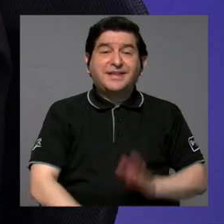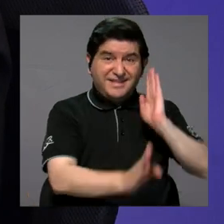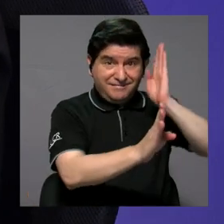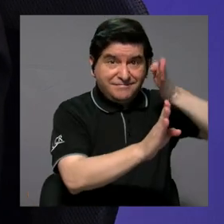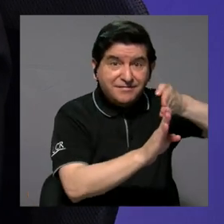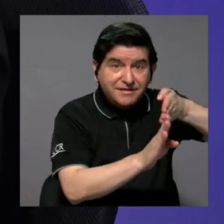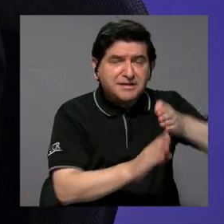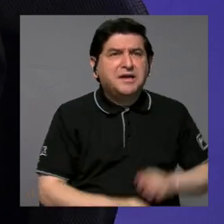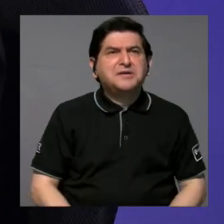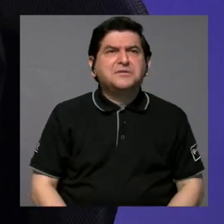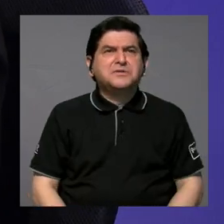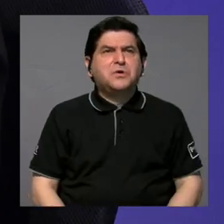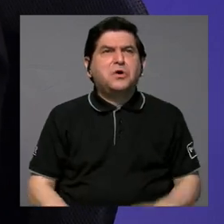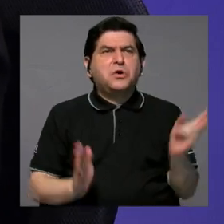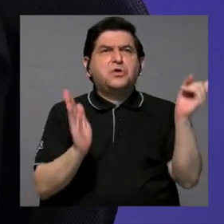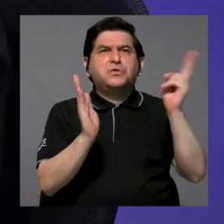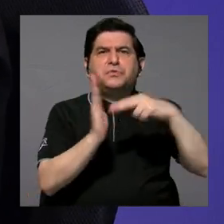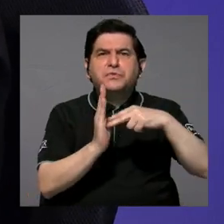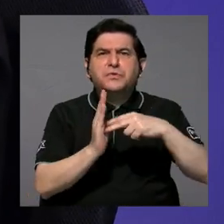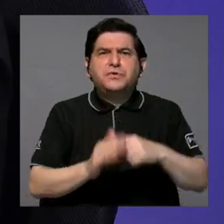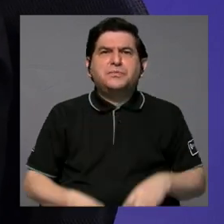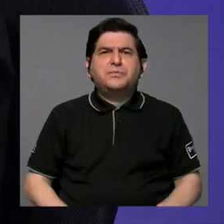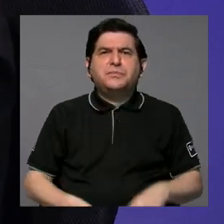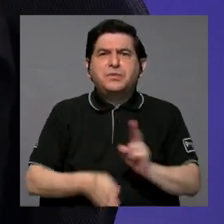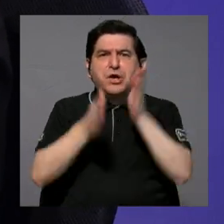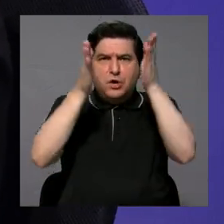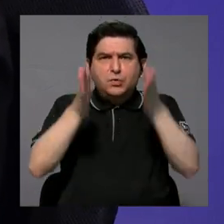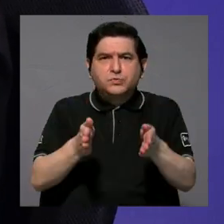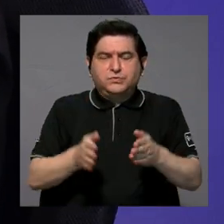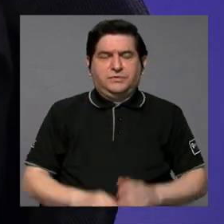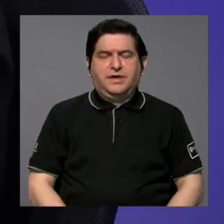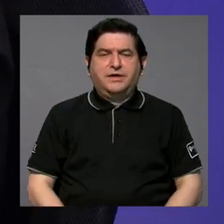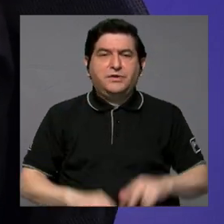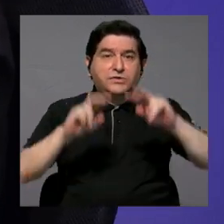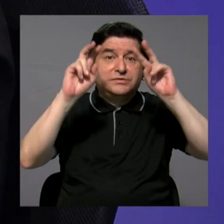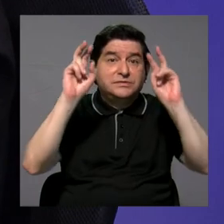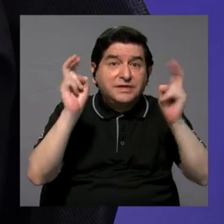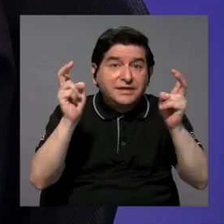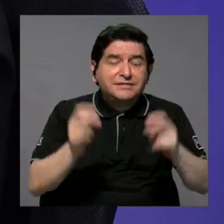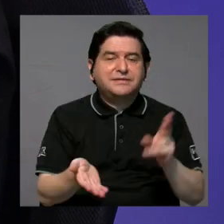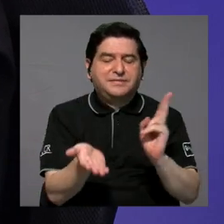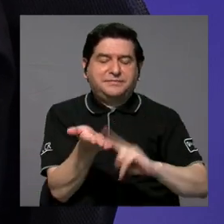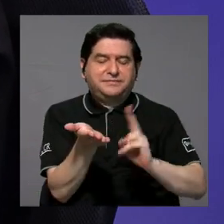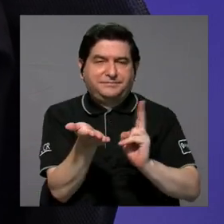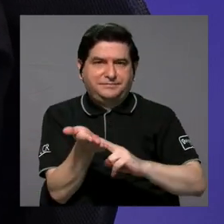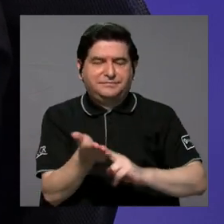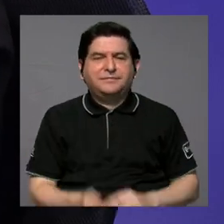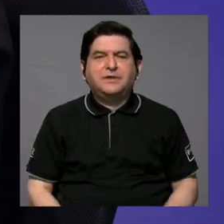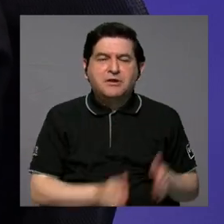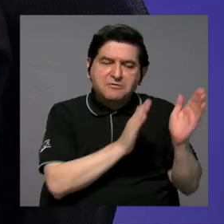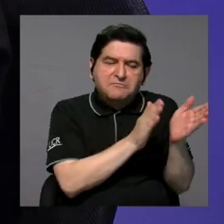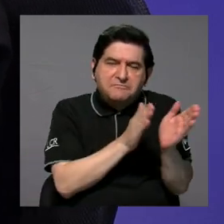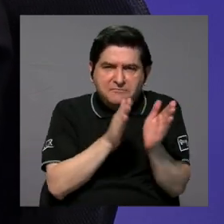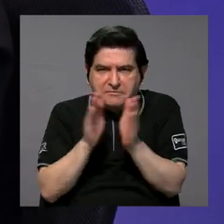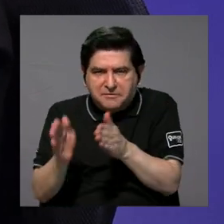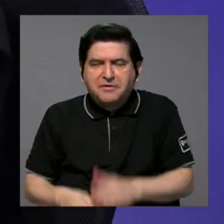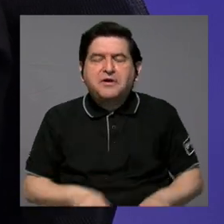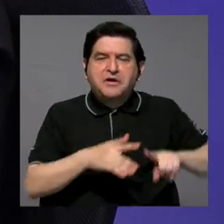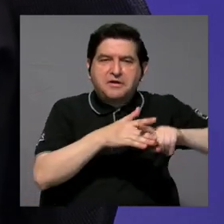Directamente podemos estar hablando de unos 2 mil usuarios y usuarias en temas solamente de matrícula, creando formación,